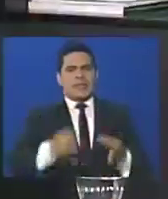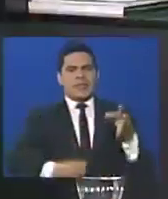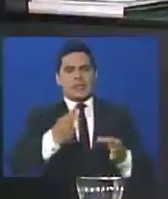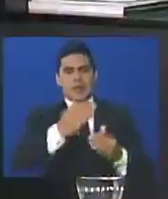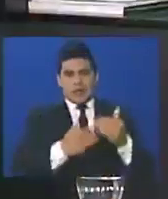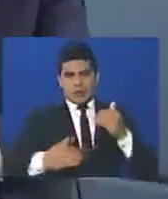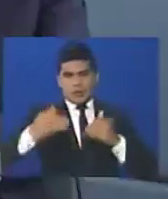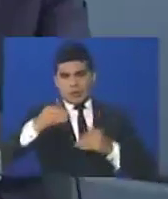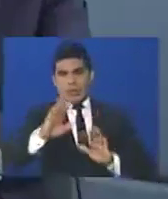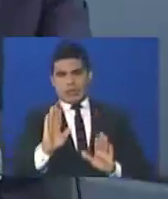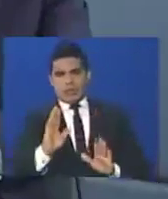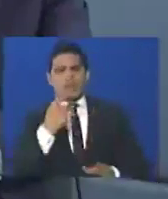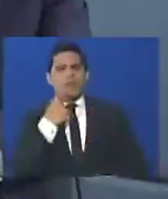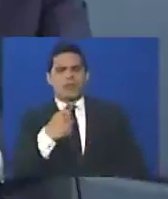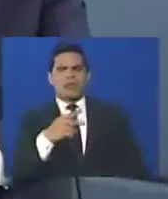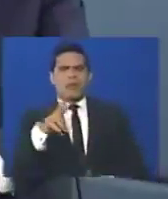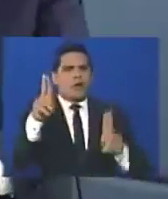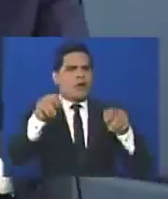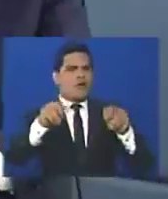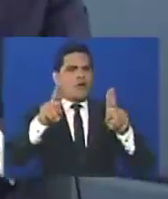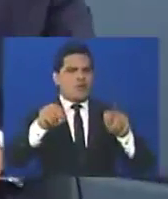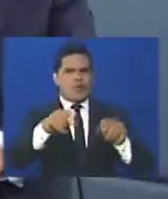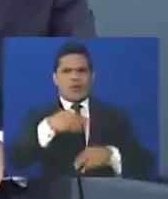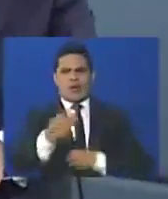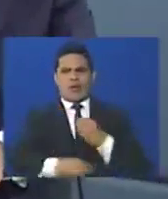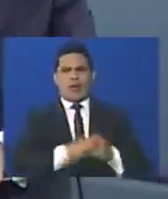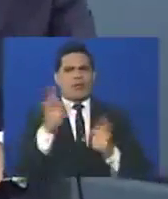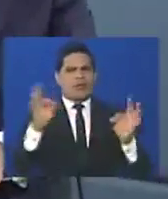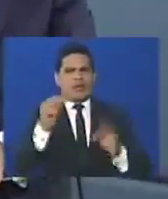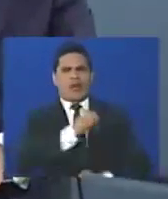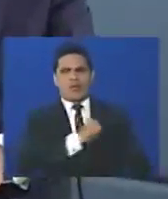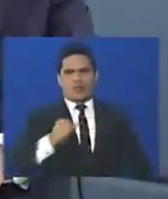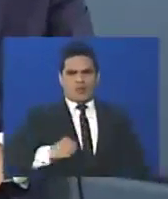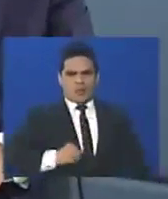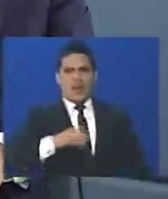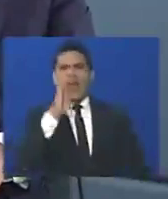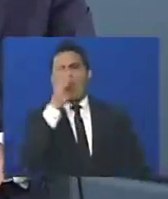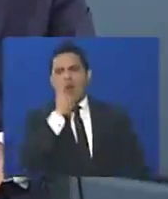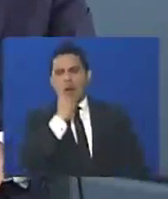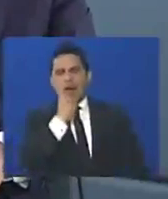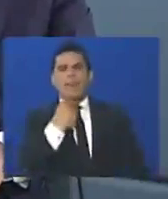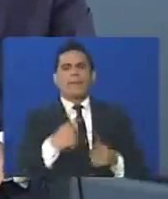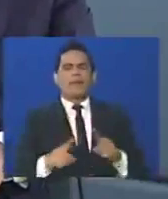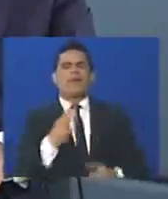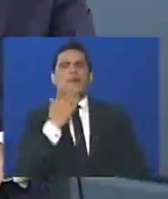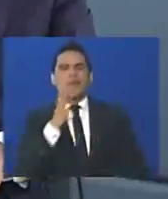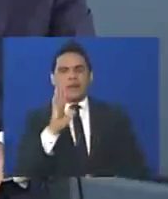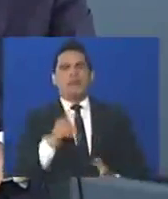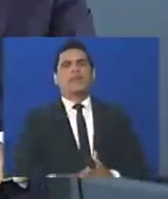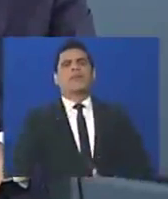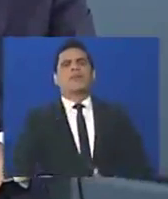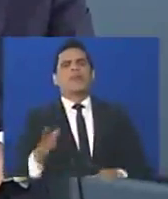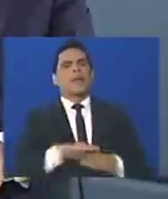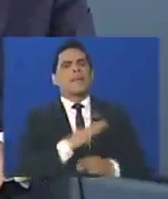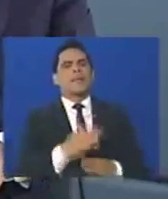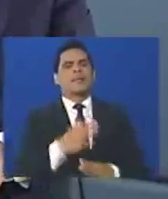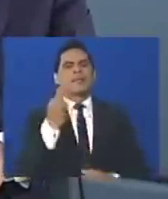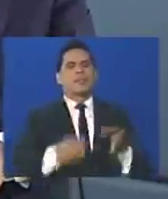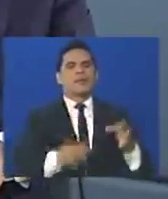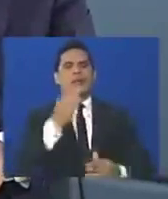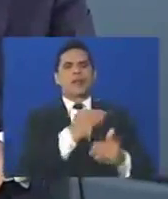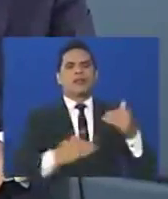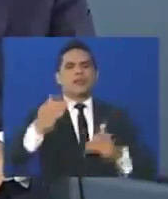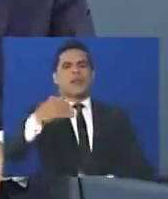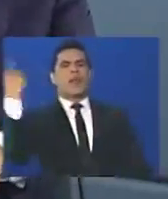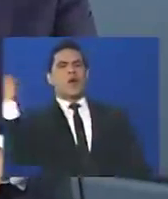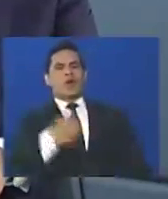de Justicia, eso no lo van a hacer nunca, porque esa gente no tiene ninguna autonomía, pero ¿qué ocurriría si el Tribunal Supremo de Justicia le ordena,